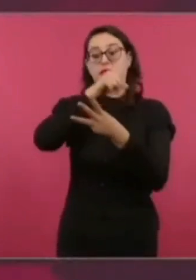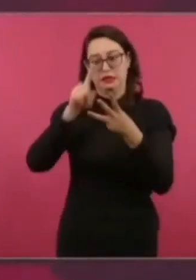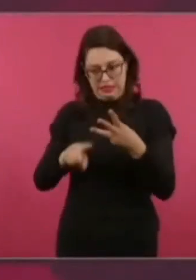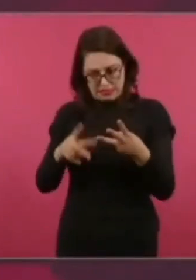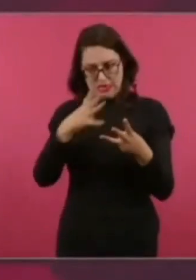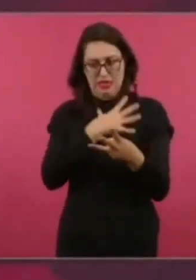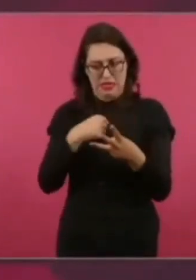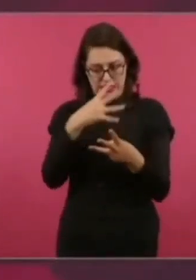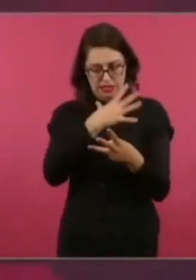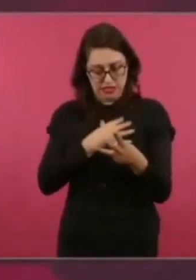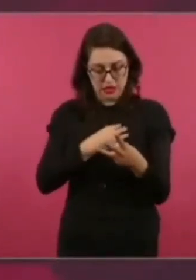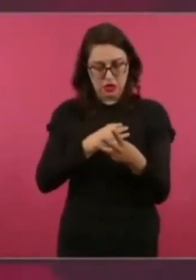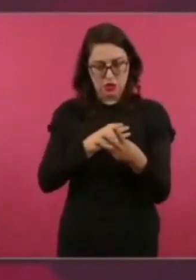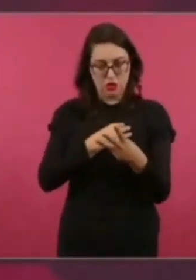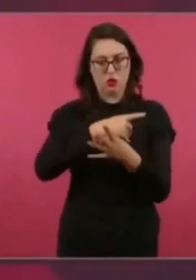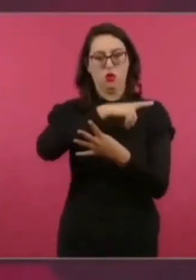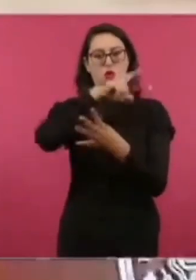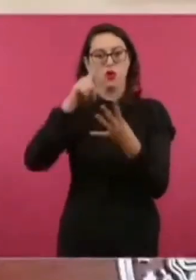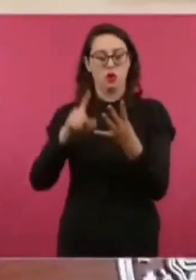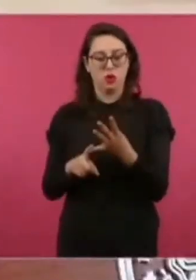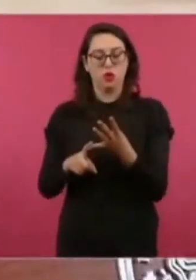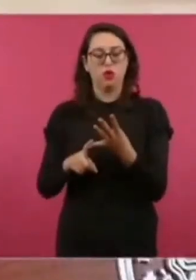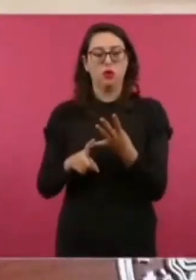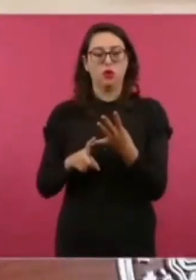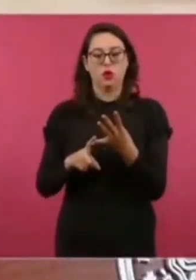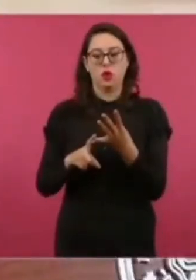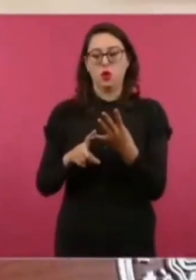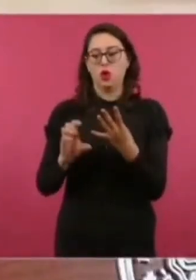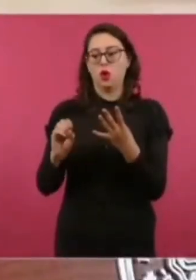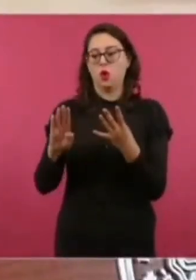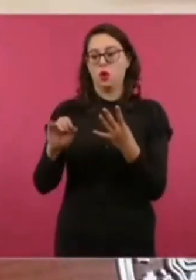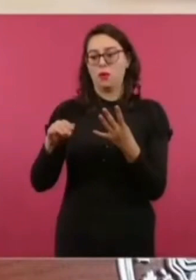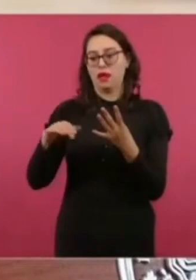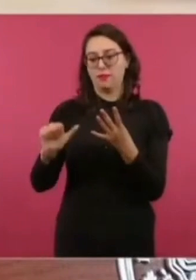el presidente Obama,